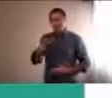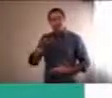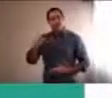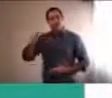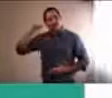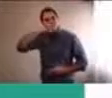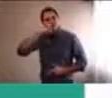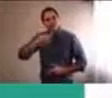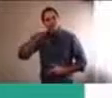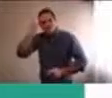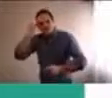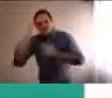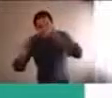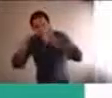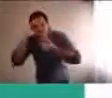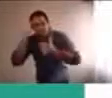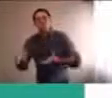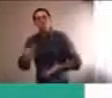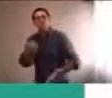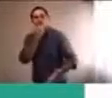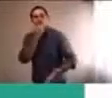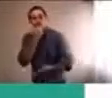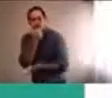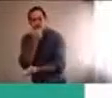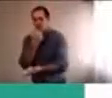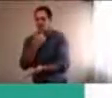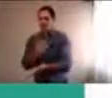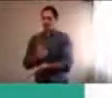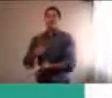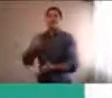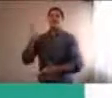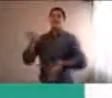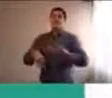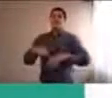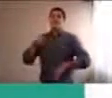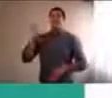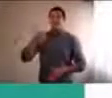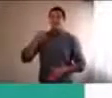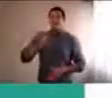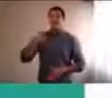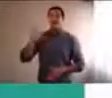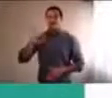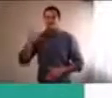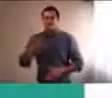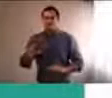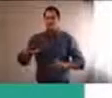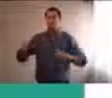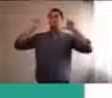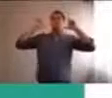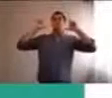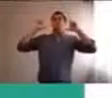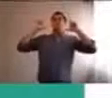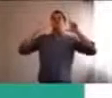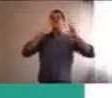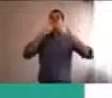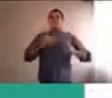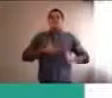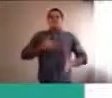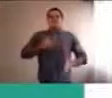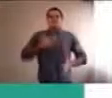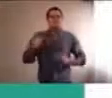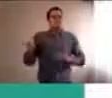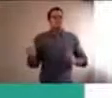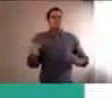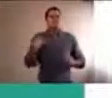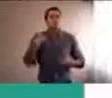las herramientas para poder acompañarlos en esta dificultad que están detectando. Y también les